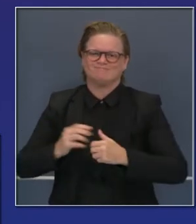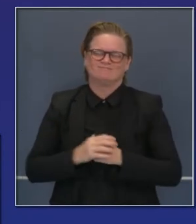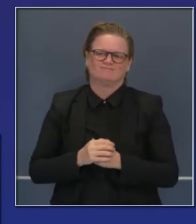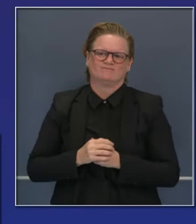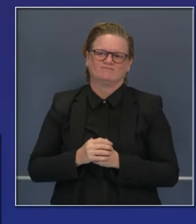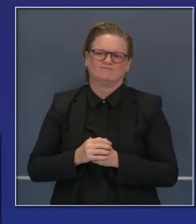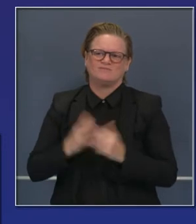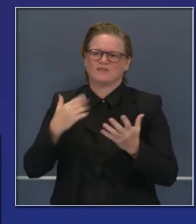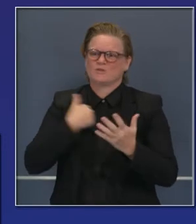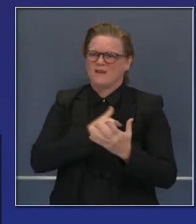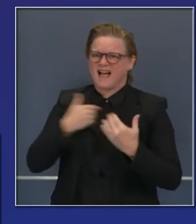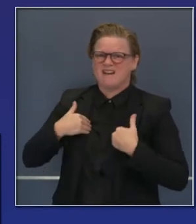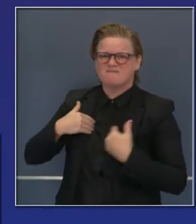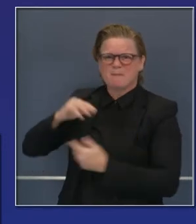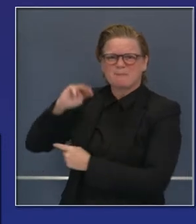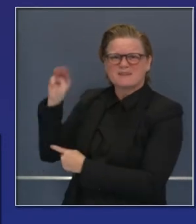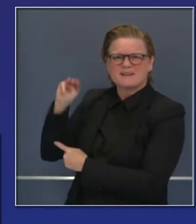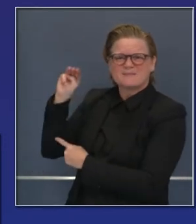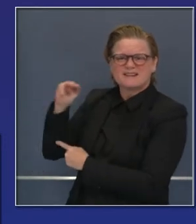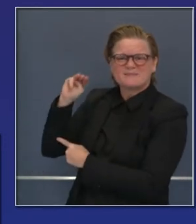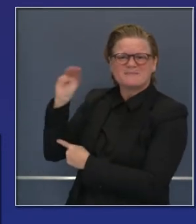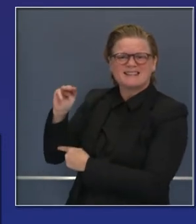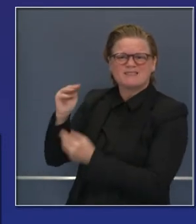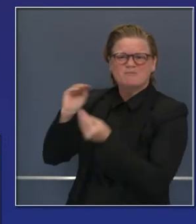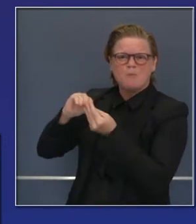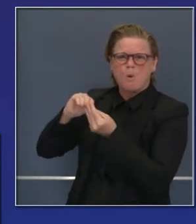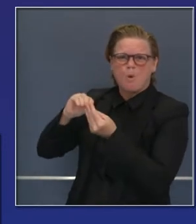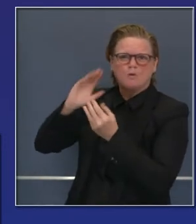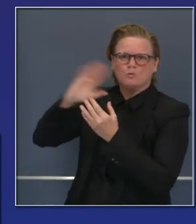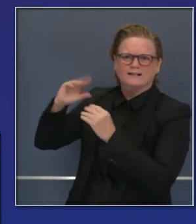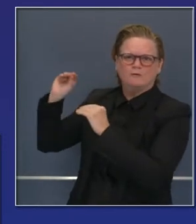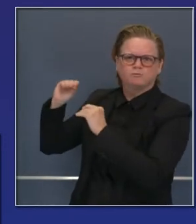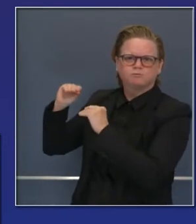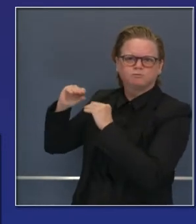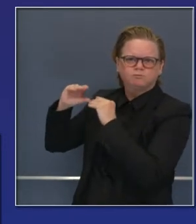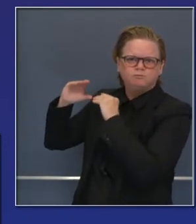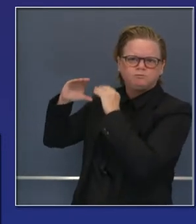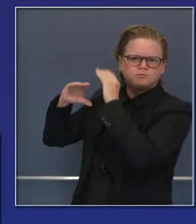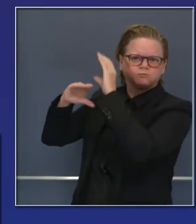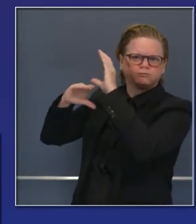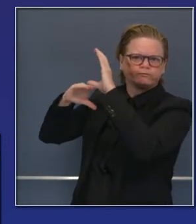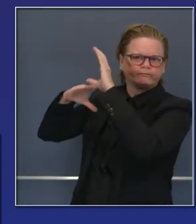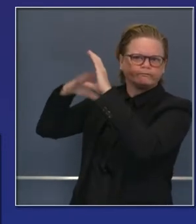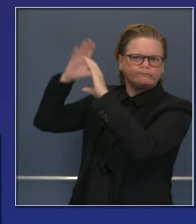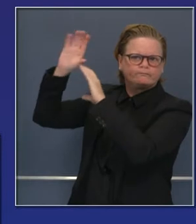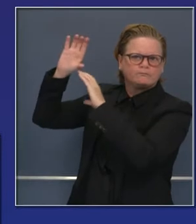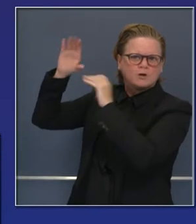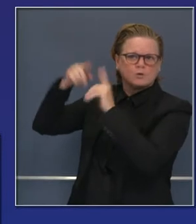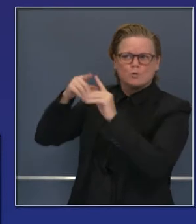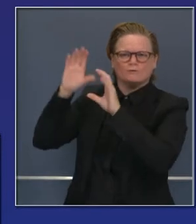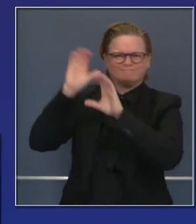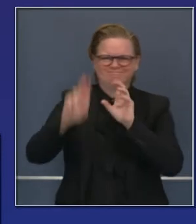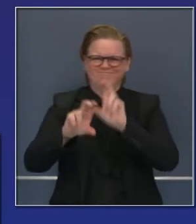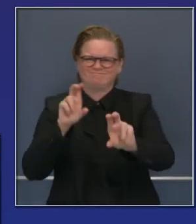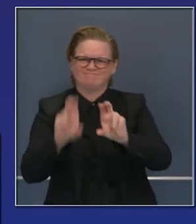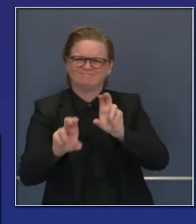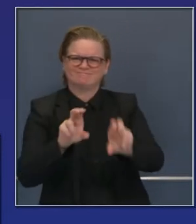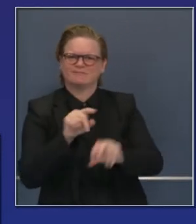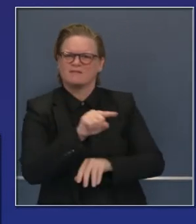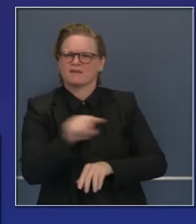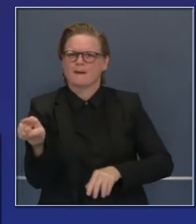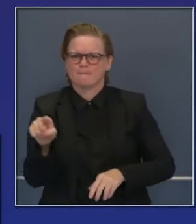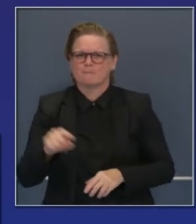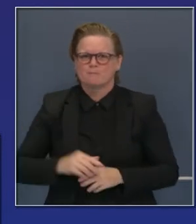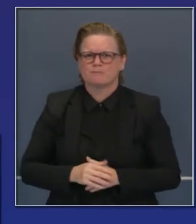apalancar cientos, decenas de millones adicionales. Pueden ver en uno de los dos programas el